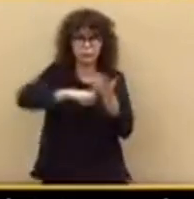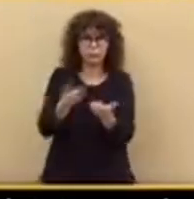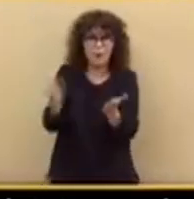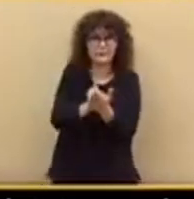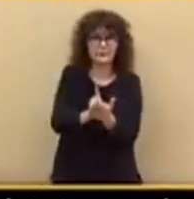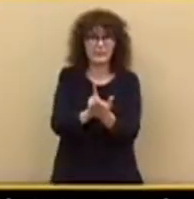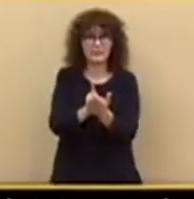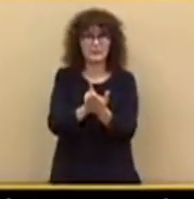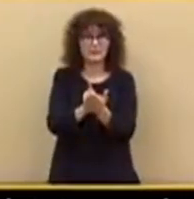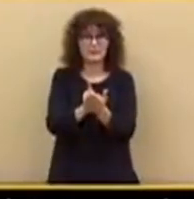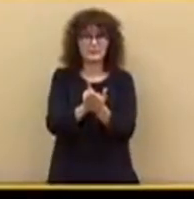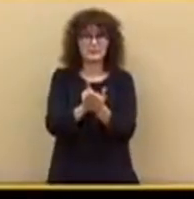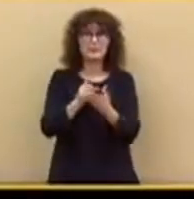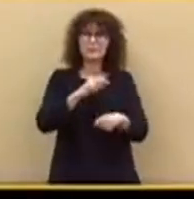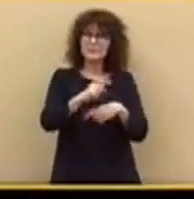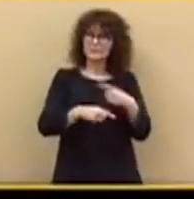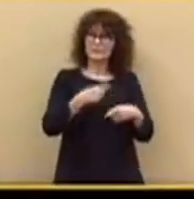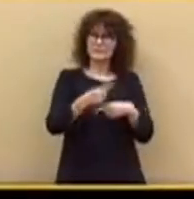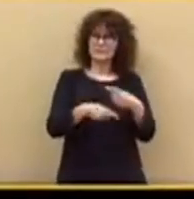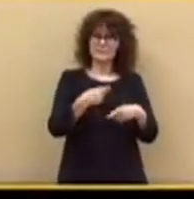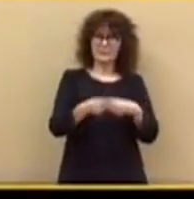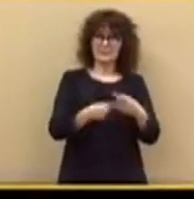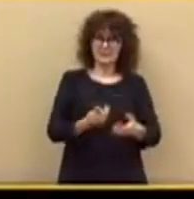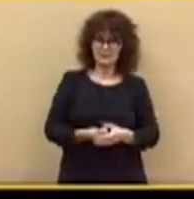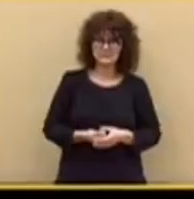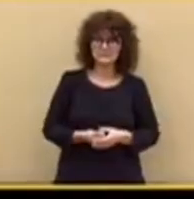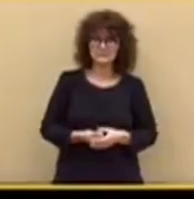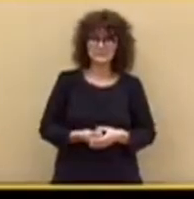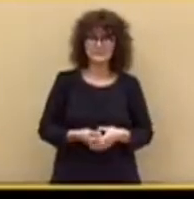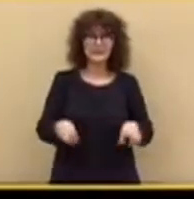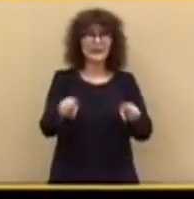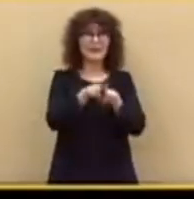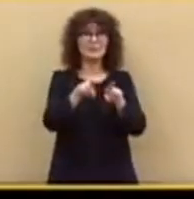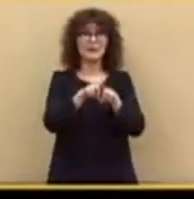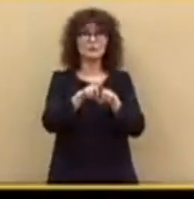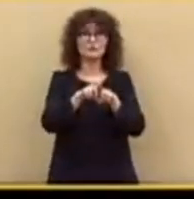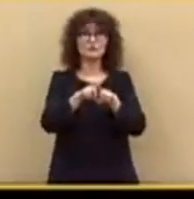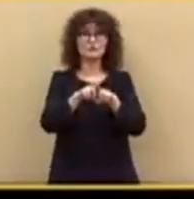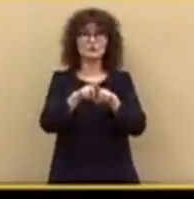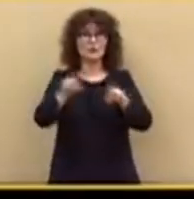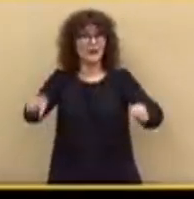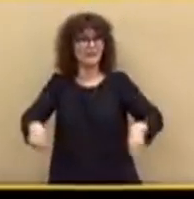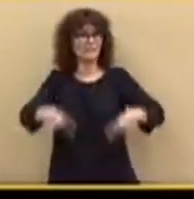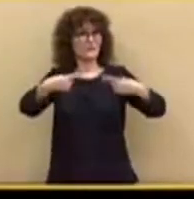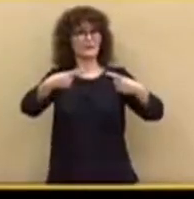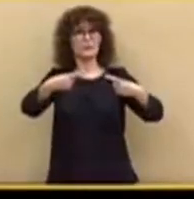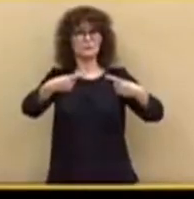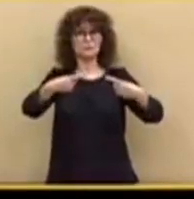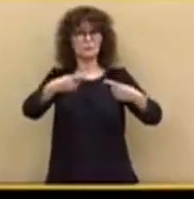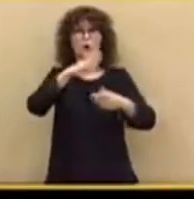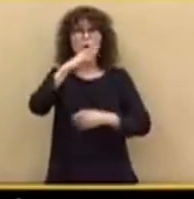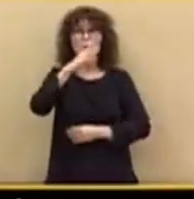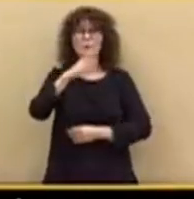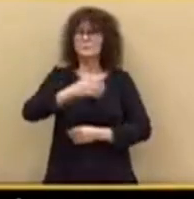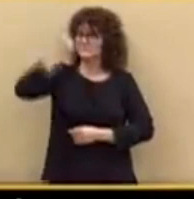que en las familias hay hermanos enfrentados a causa de su obcecación por traer al presente